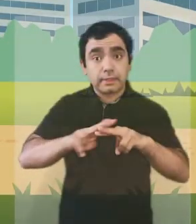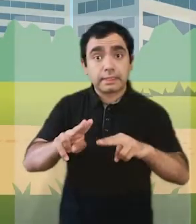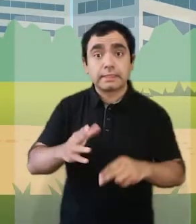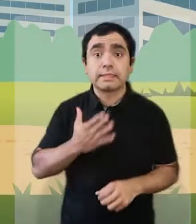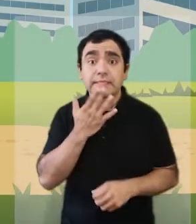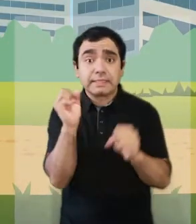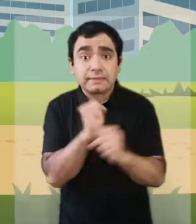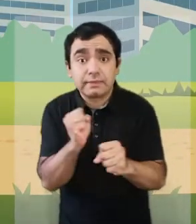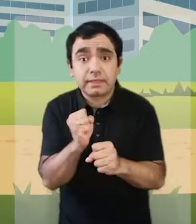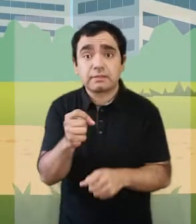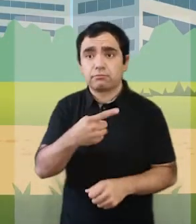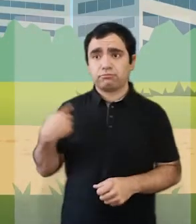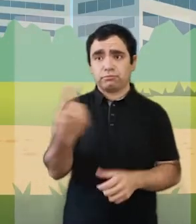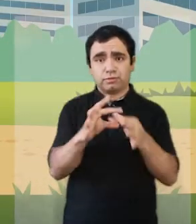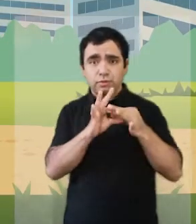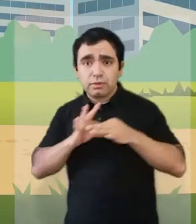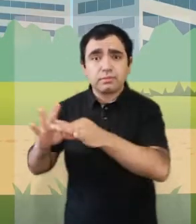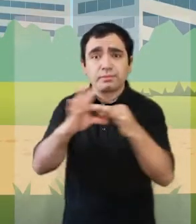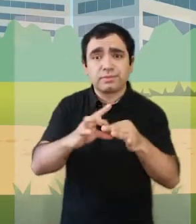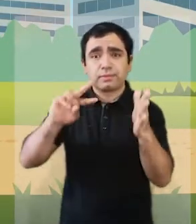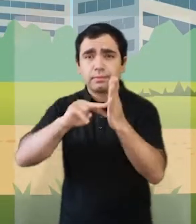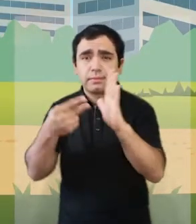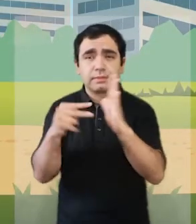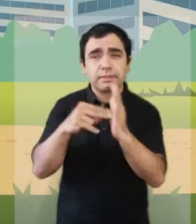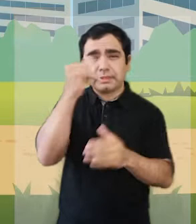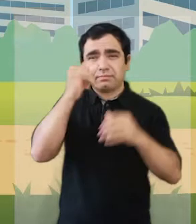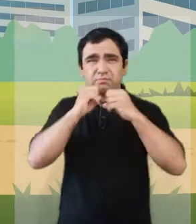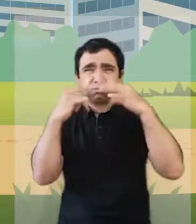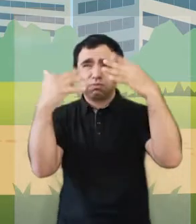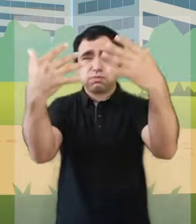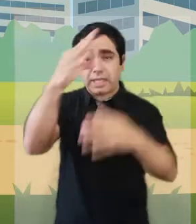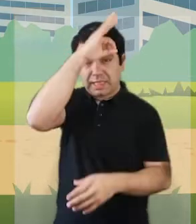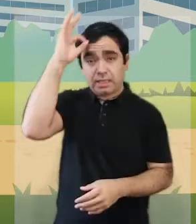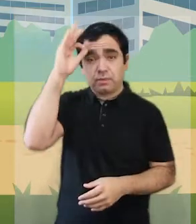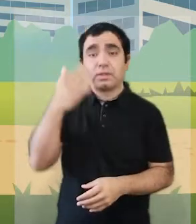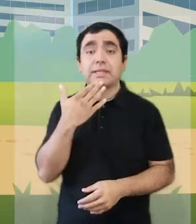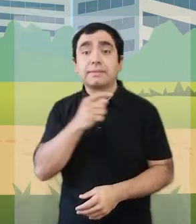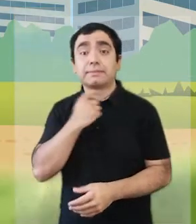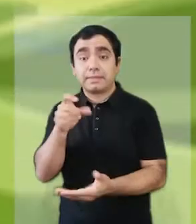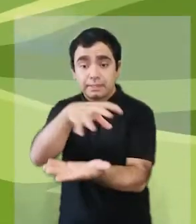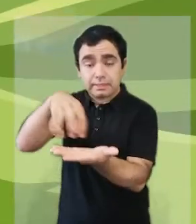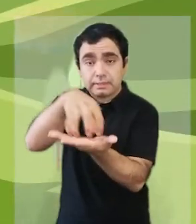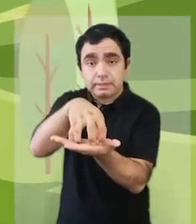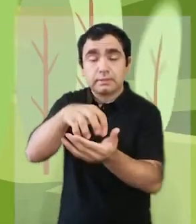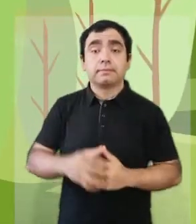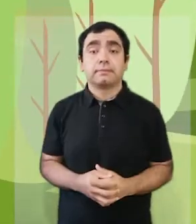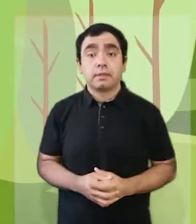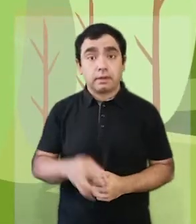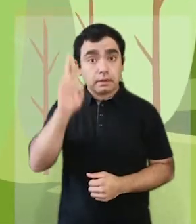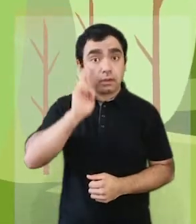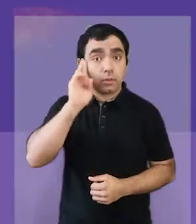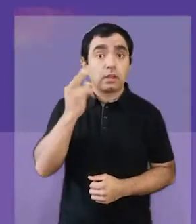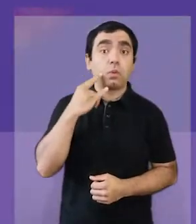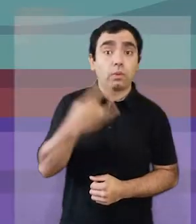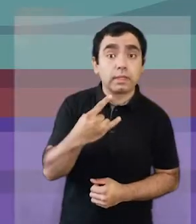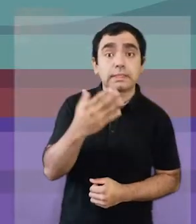Prepárate para que enfrentemos juntos entre abril y septiembre de cada año los episodios críticos de contaminación atmosférica en Temuco y Padre Las